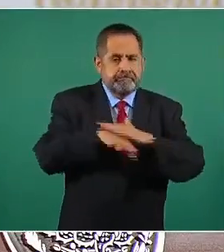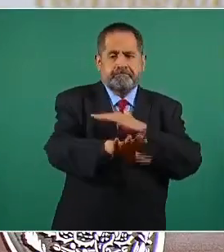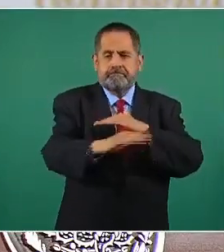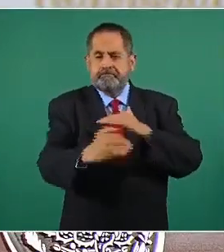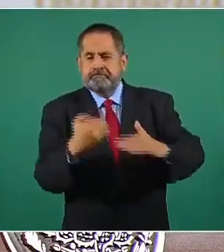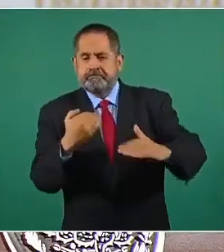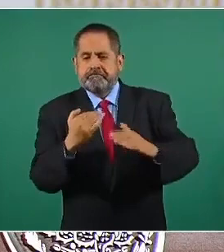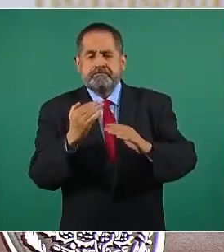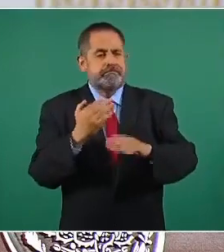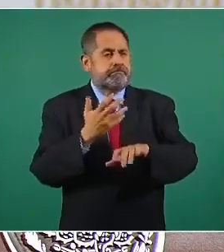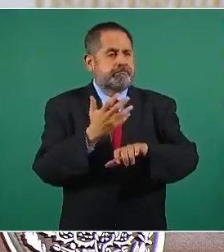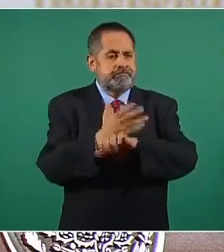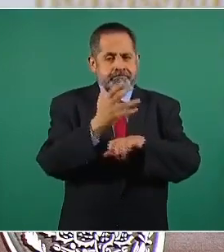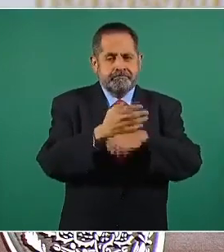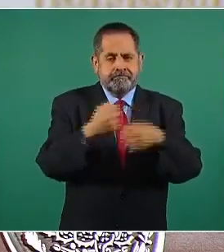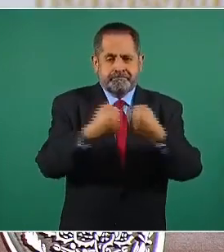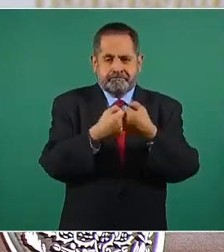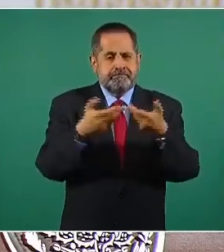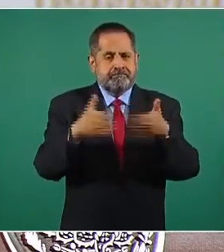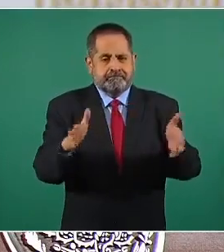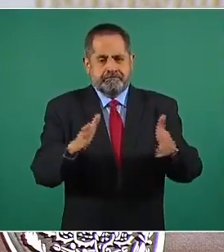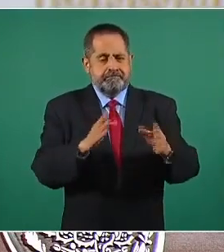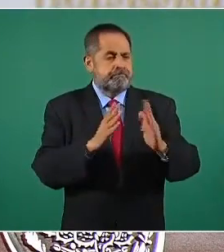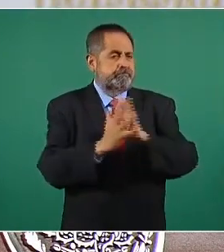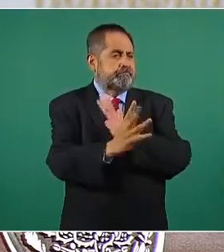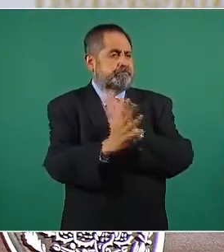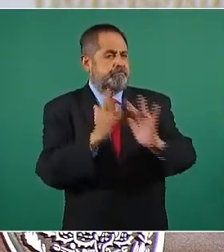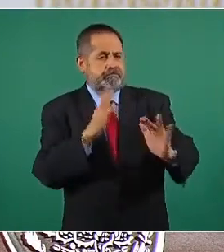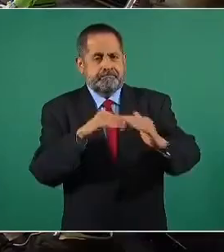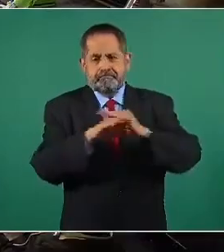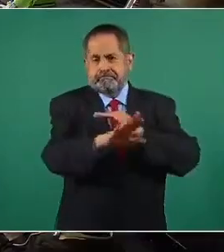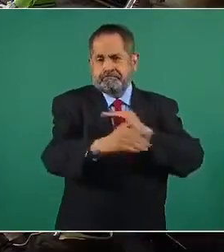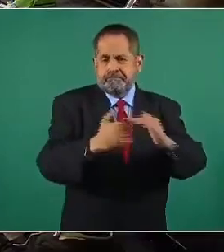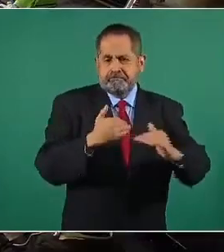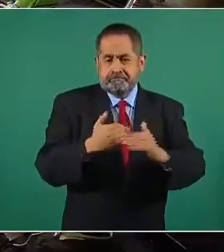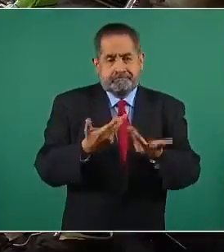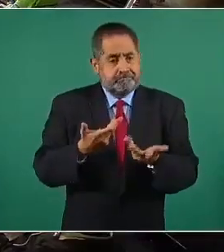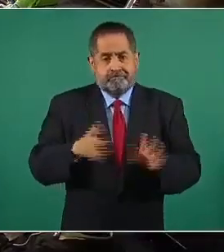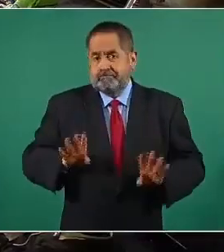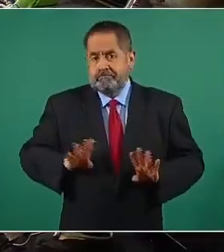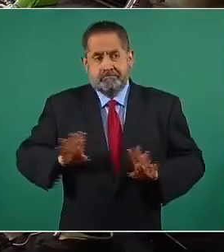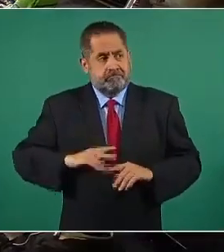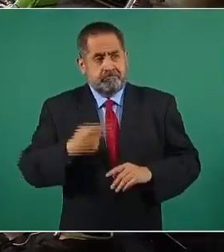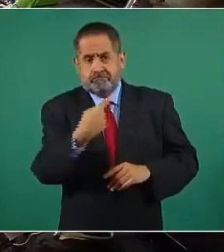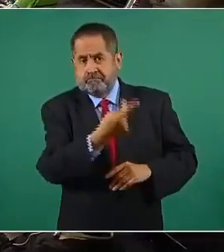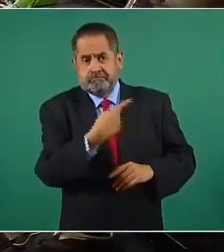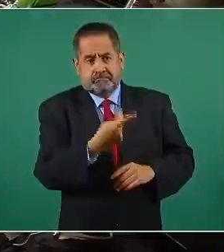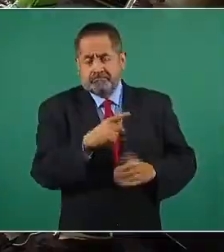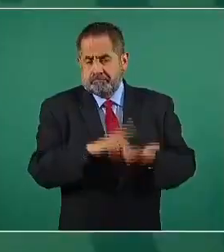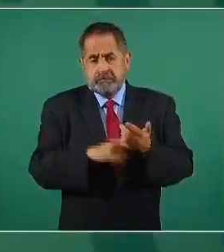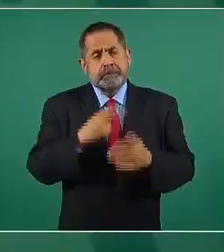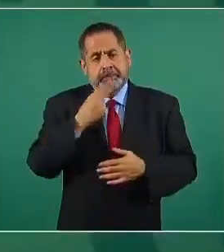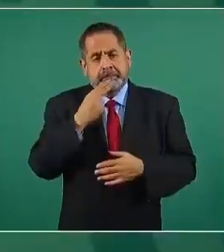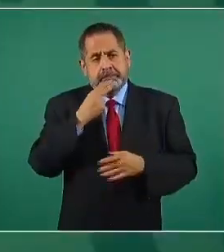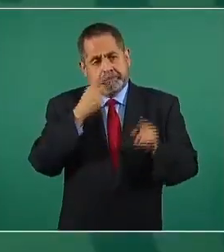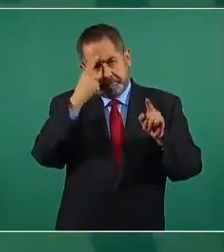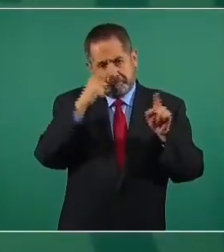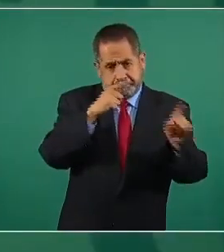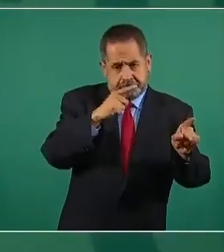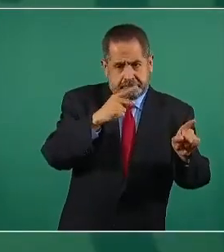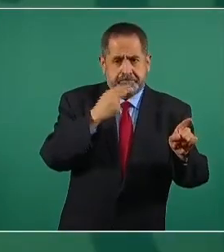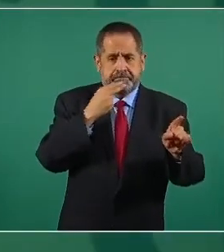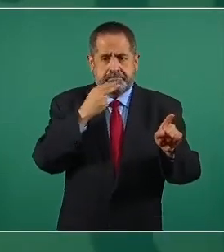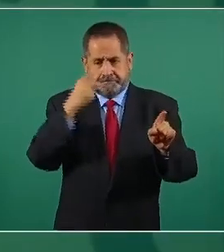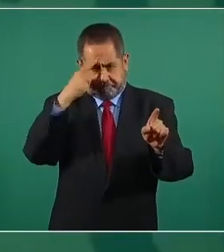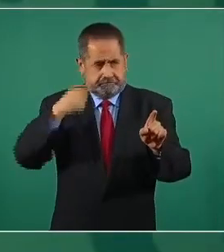la frontera con Estados Unidos. Esto es conveniente para ellos y es conveniente para nosotros, es